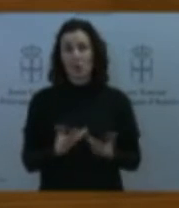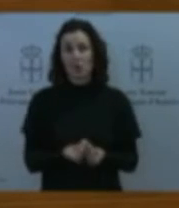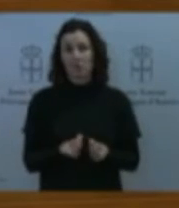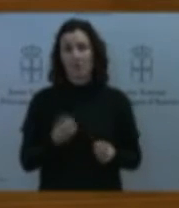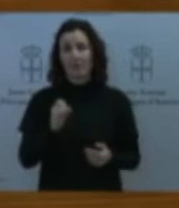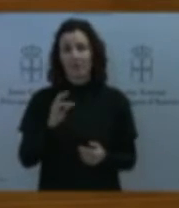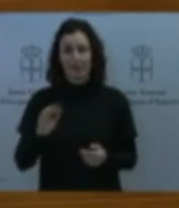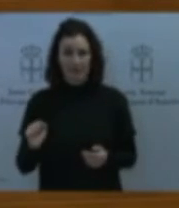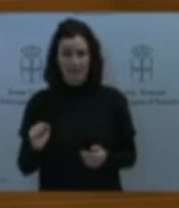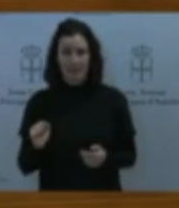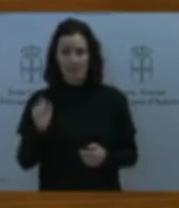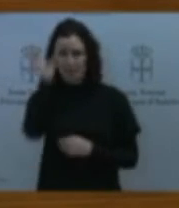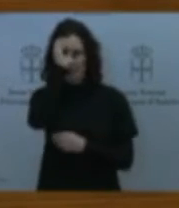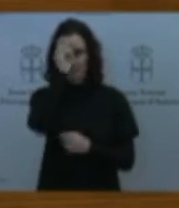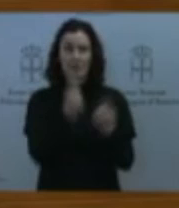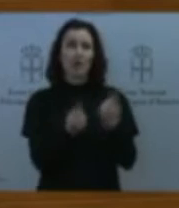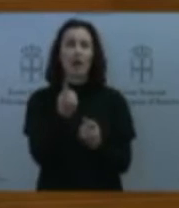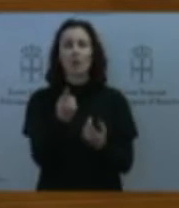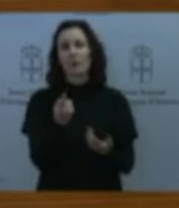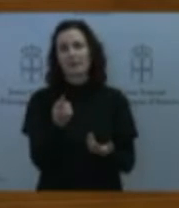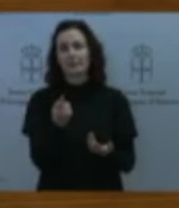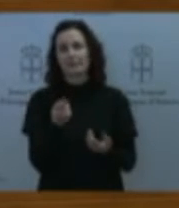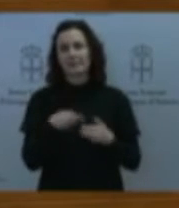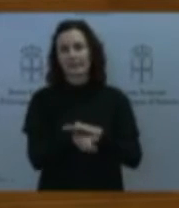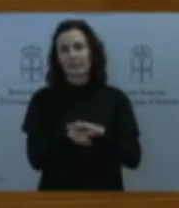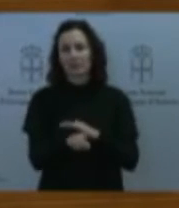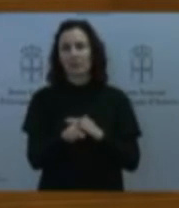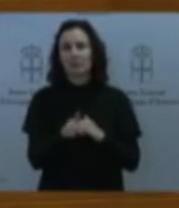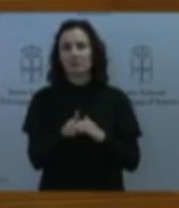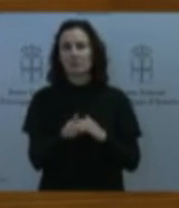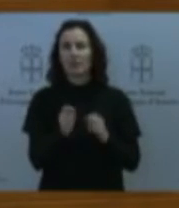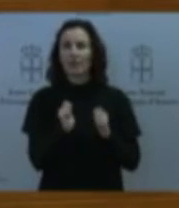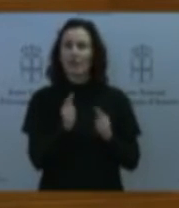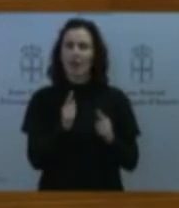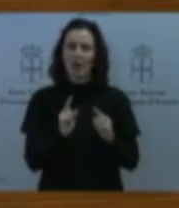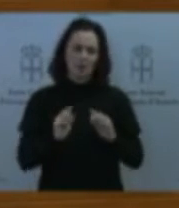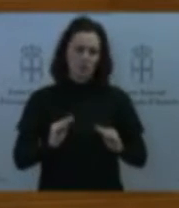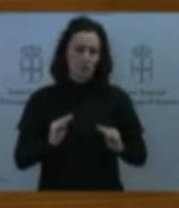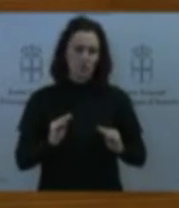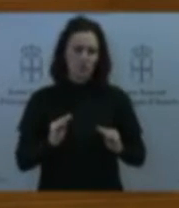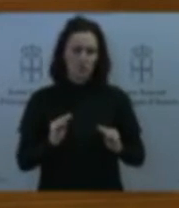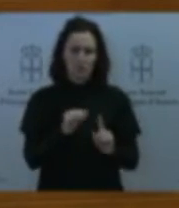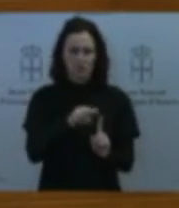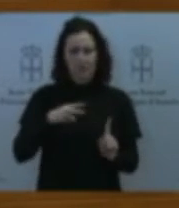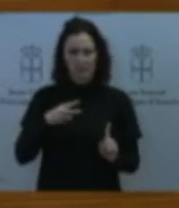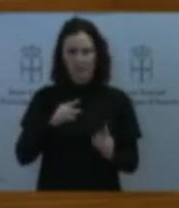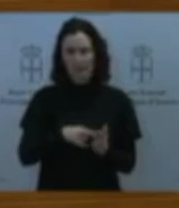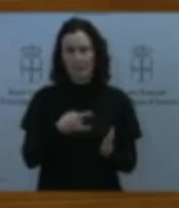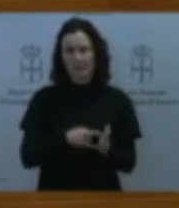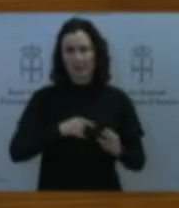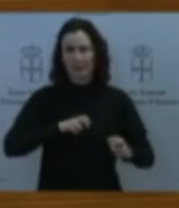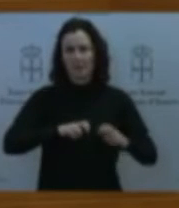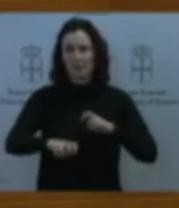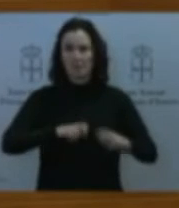las de las tramitaciones de los planes de movilidad y con eso conformaremos una opinión que